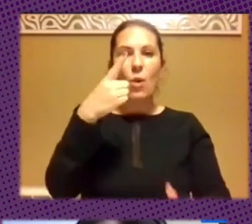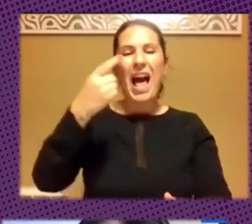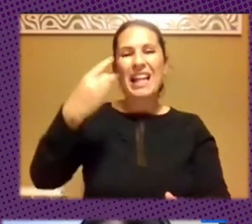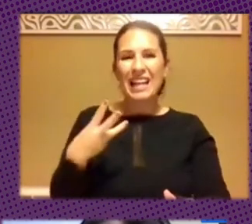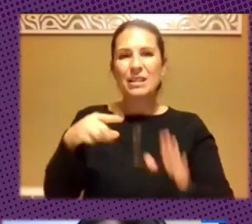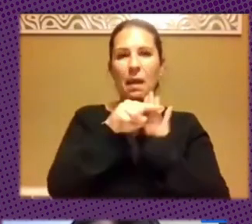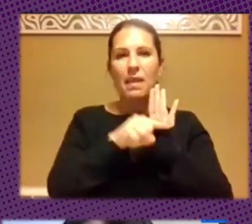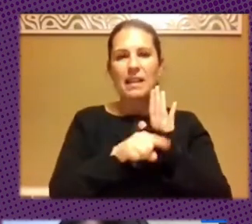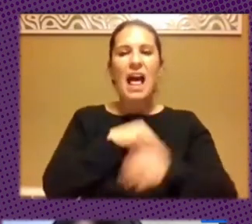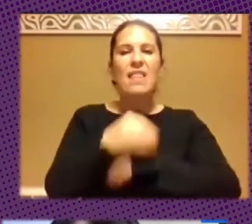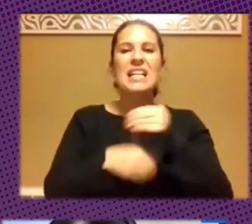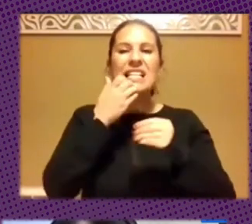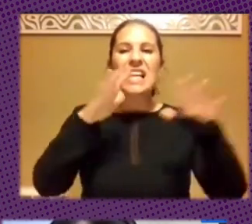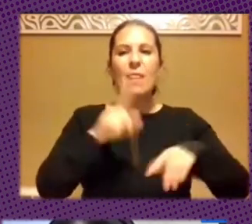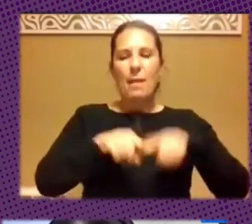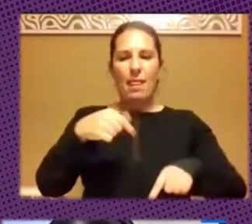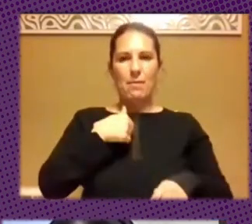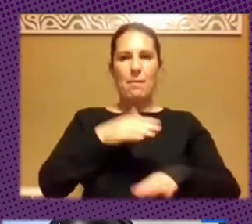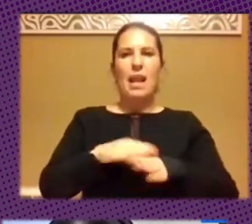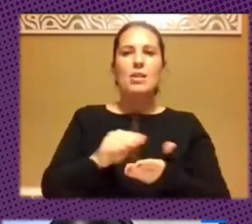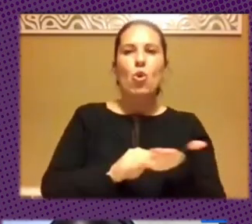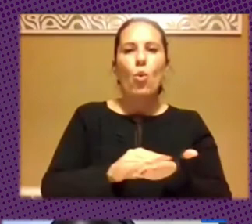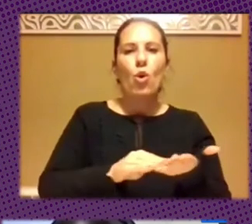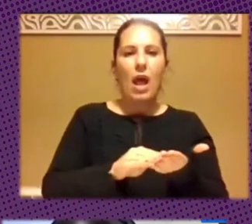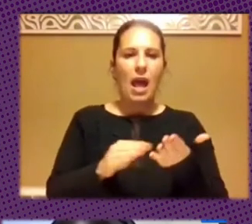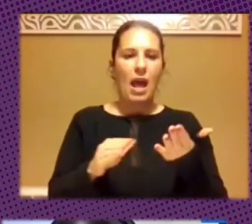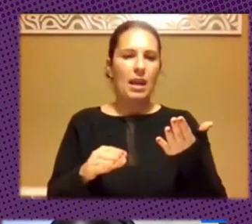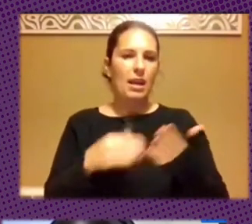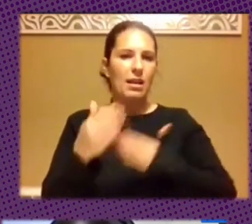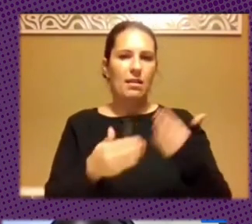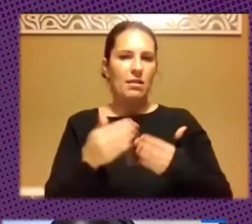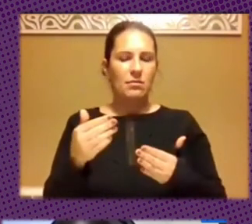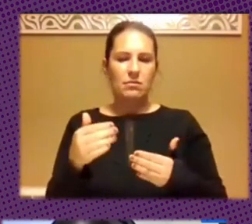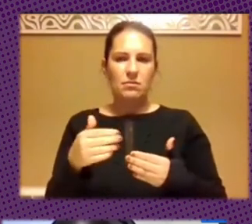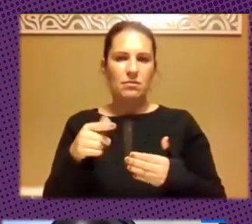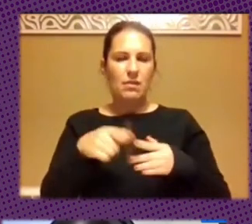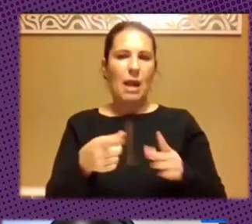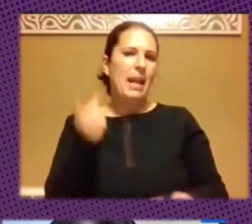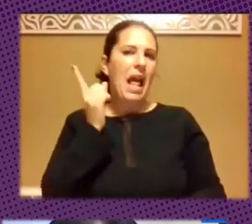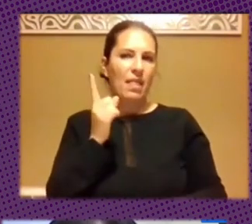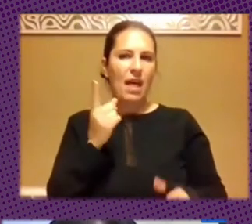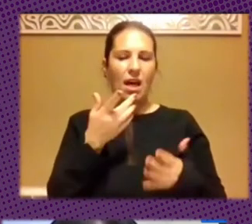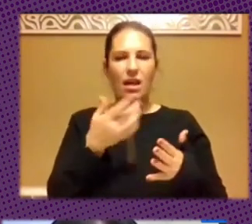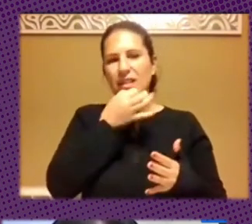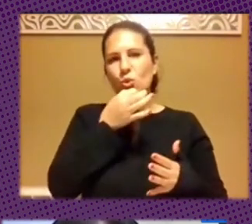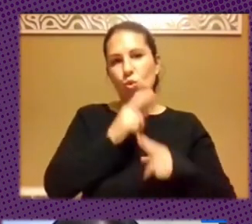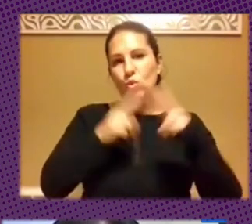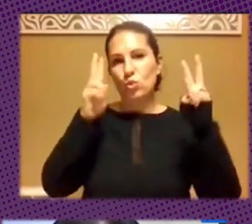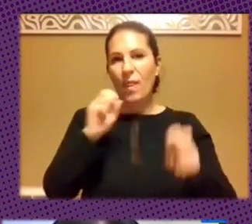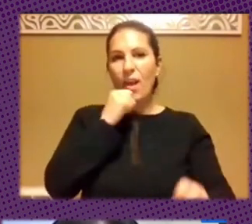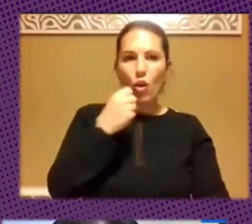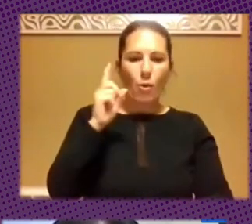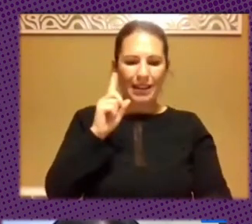tomaríais si dependiera de vosotros para solucionar solventar esta amenaza o este discurso de odio o de mentira